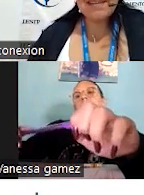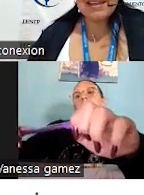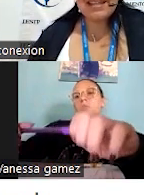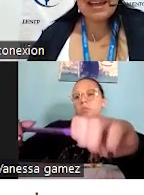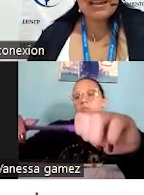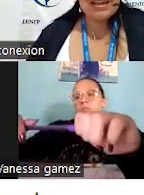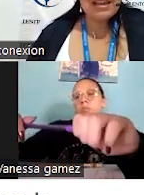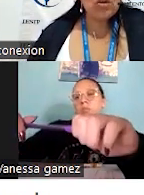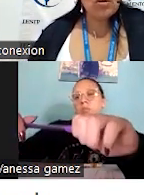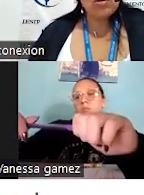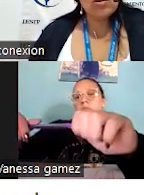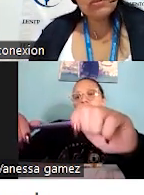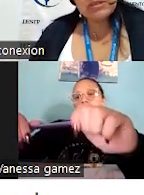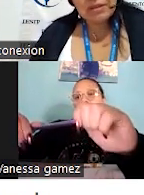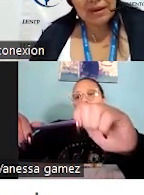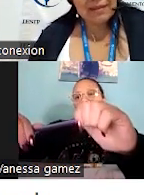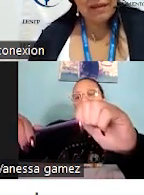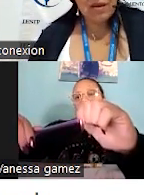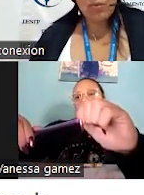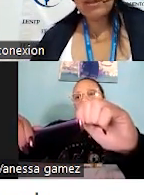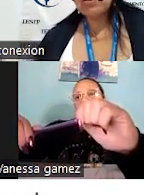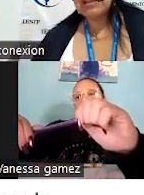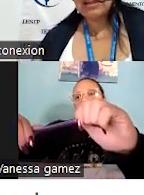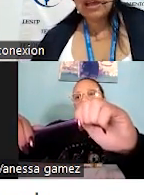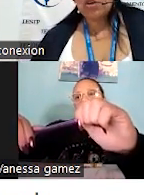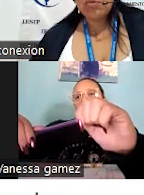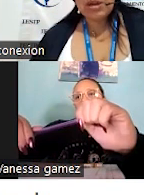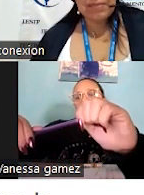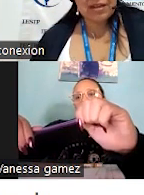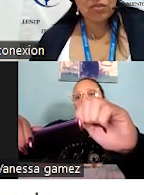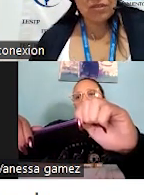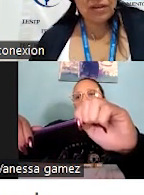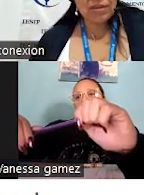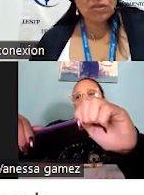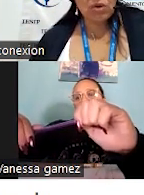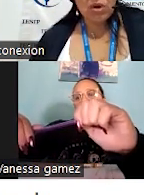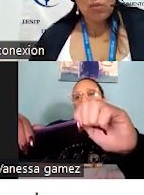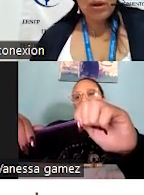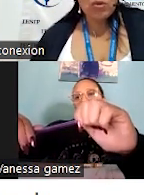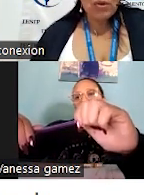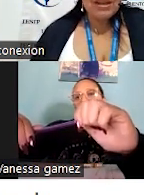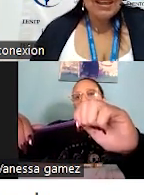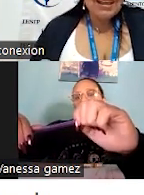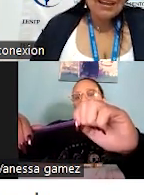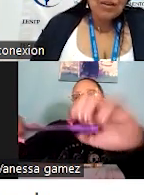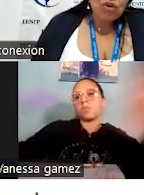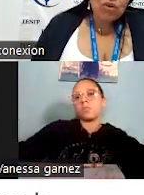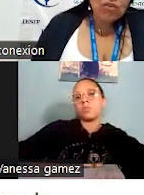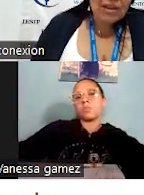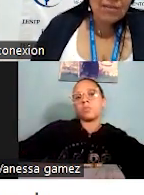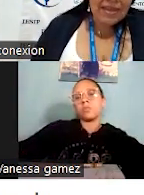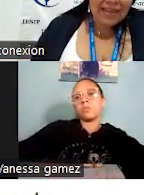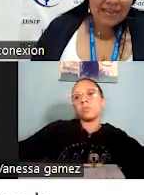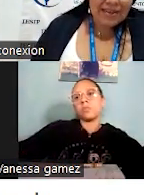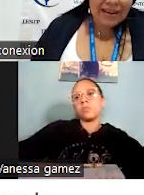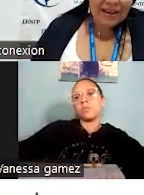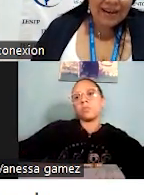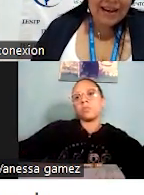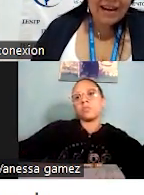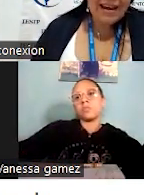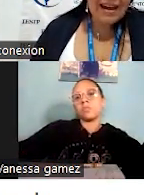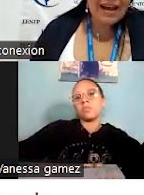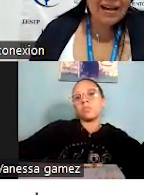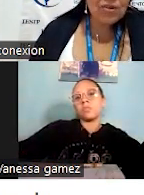muchas gracias y tal. ¿Cómo se va esa, bueno y tal? ¿Cómo le pareció el servicio? Bueno, con salvedad